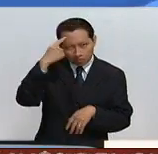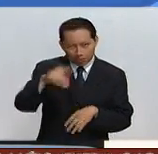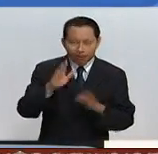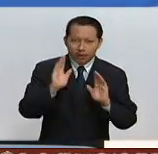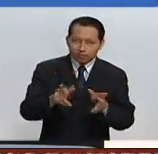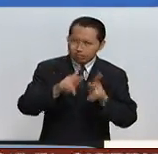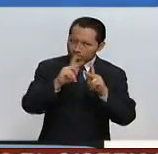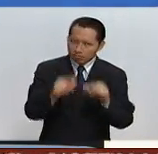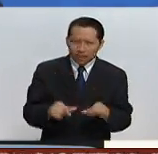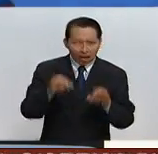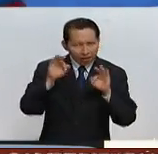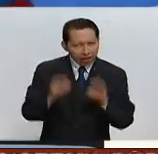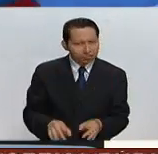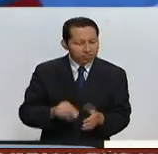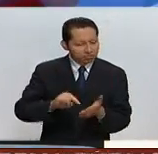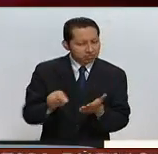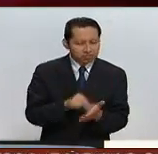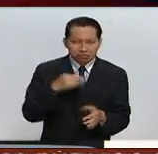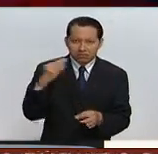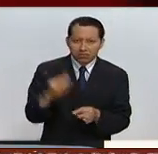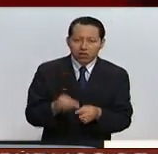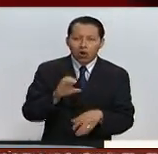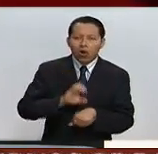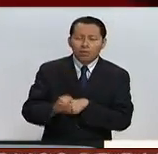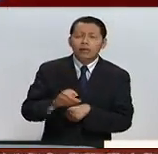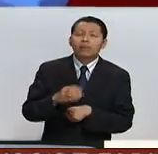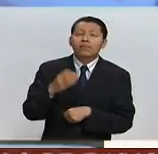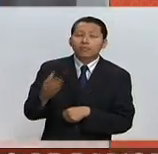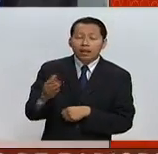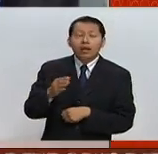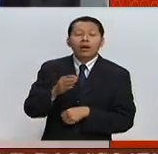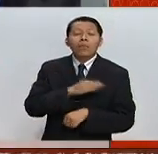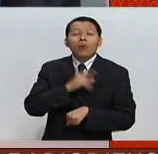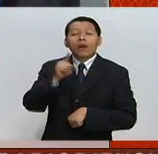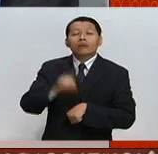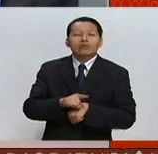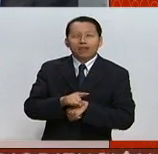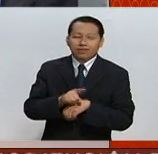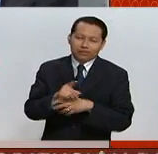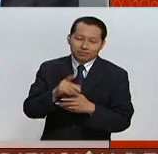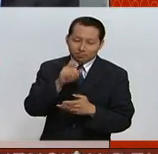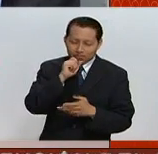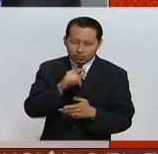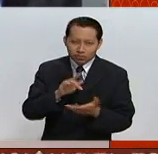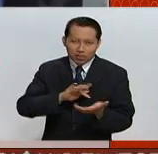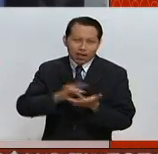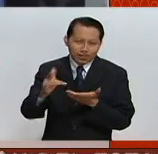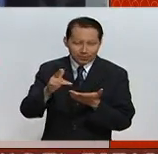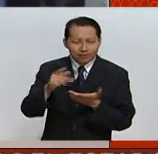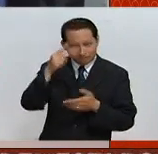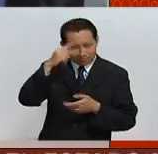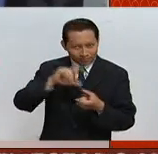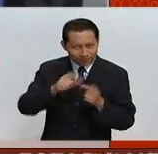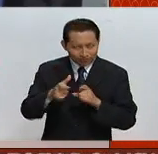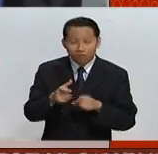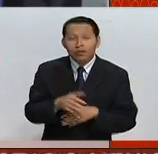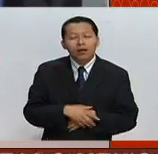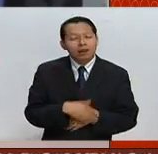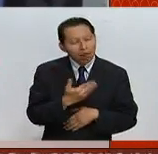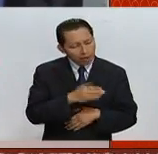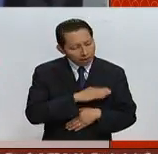firme la paz allá justamente en Colombia. Muy buenos días, Edelmiro. Gracias por estar con nosotros en México al Día. Buenos días, buenos días.